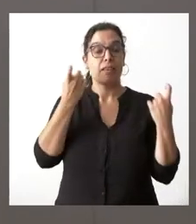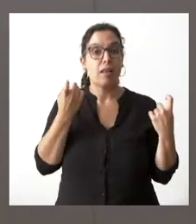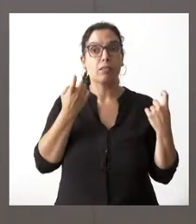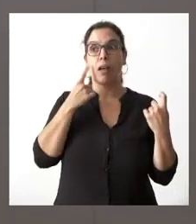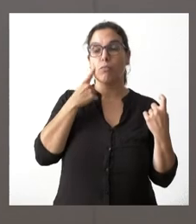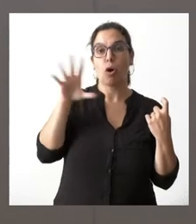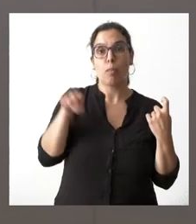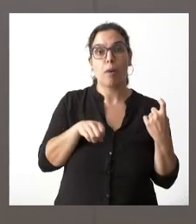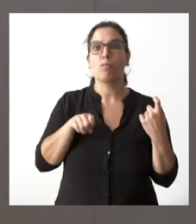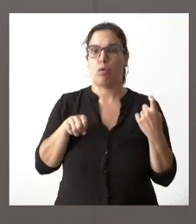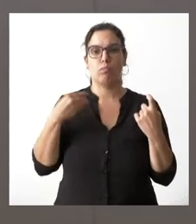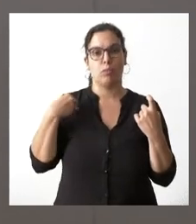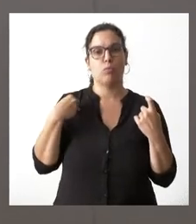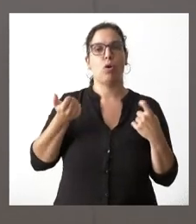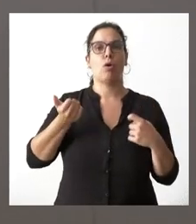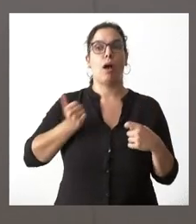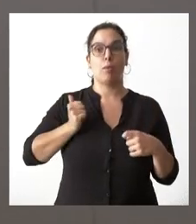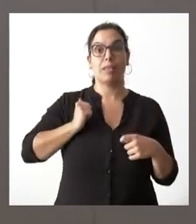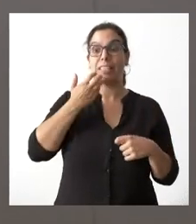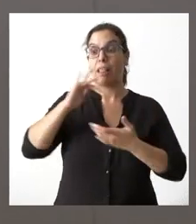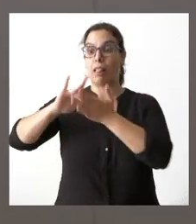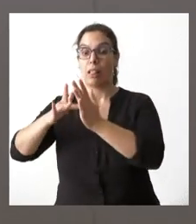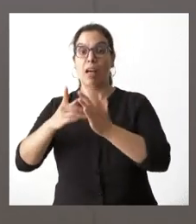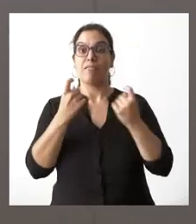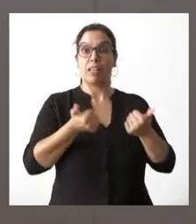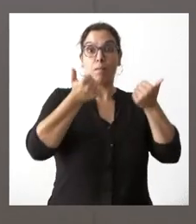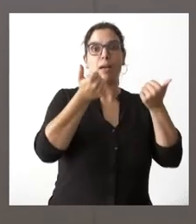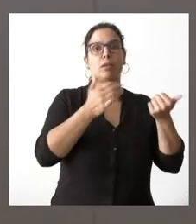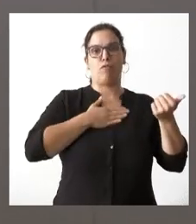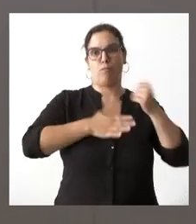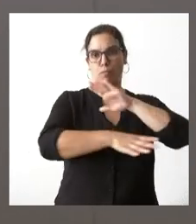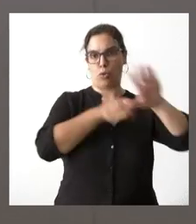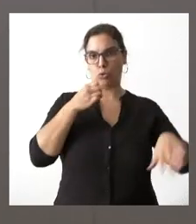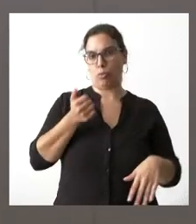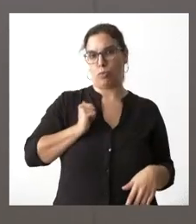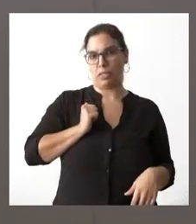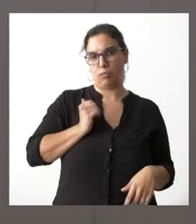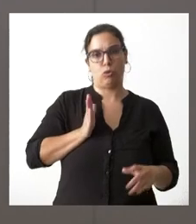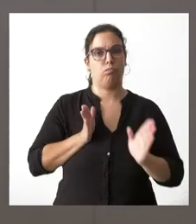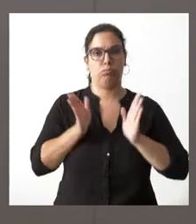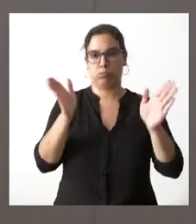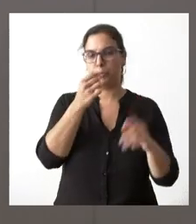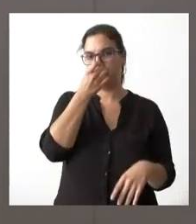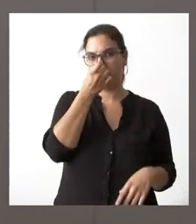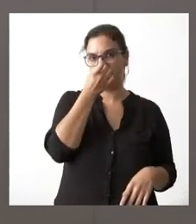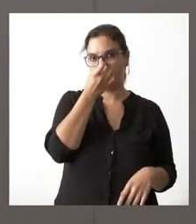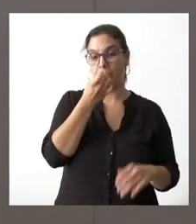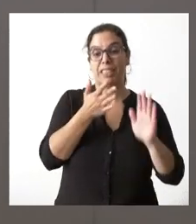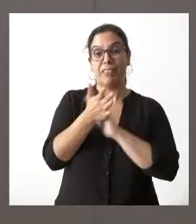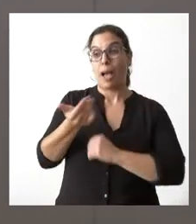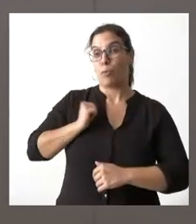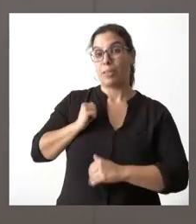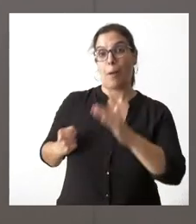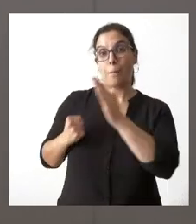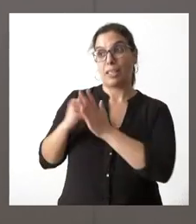hospitales los financiaremos con fondos autónomos propios de la Junta de Castilla y León por tanto un doble sentido aprovechar todos los fondos disponibles